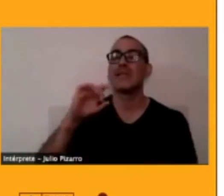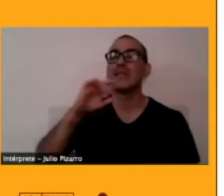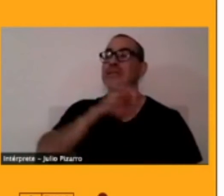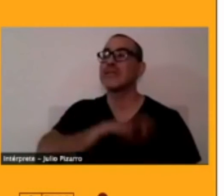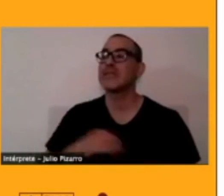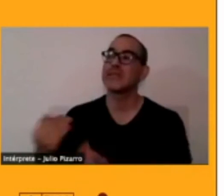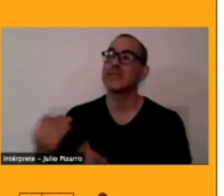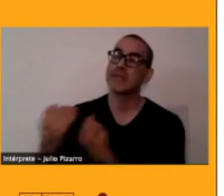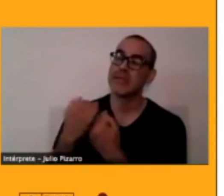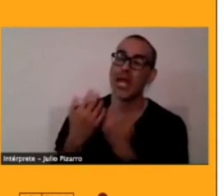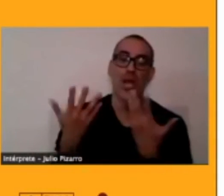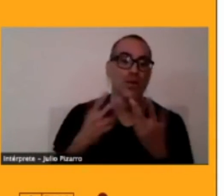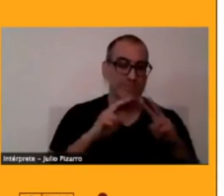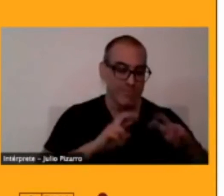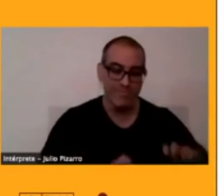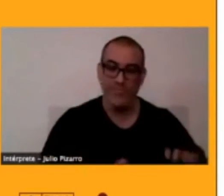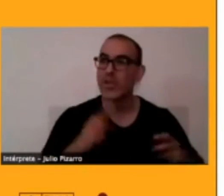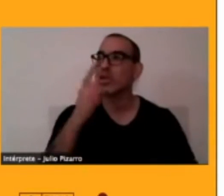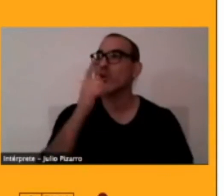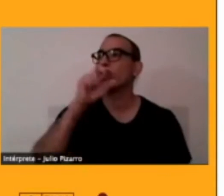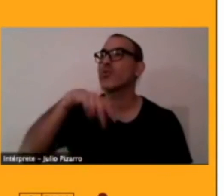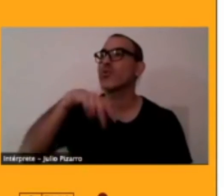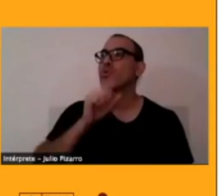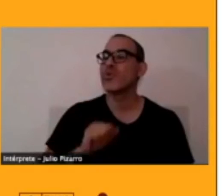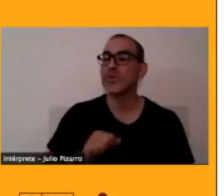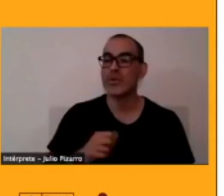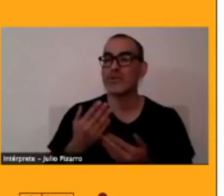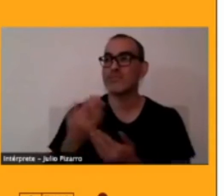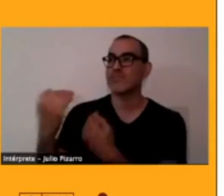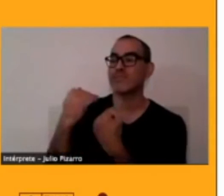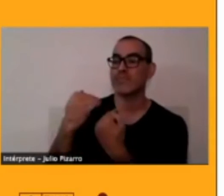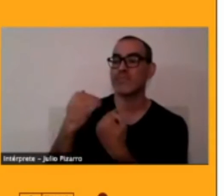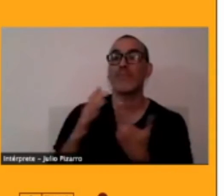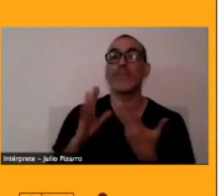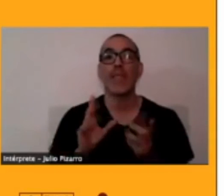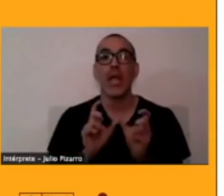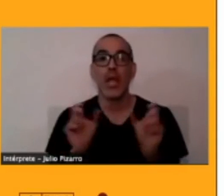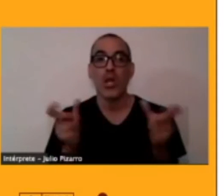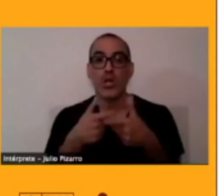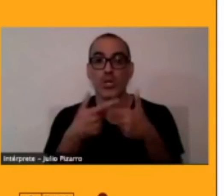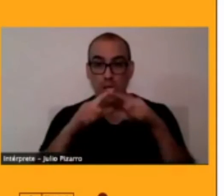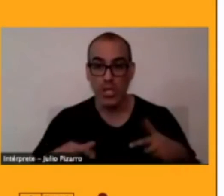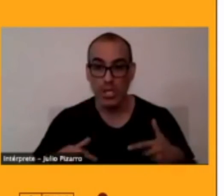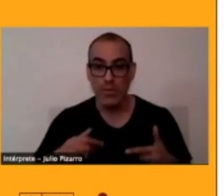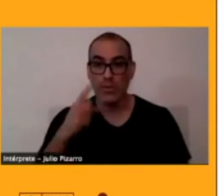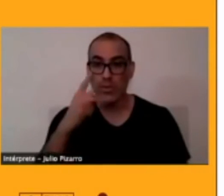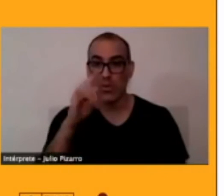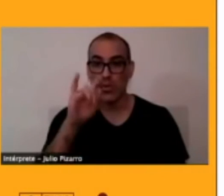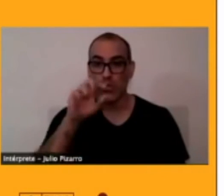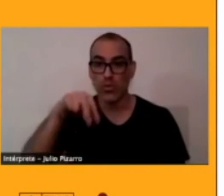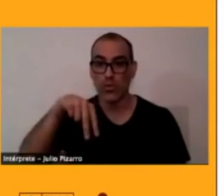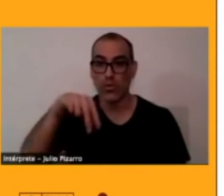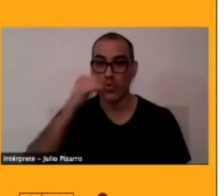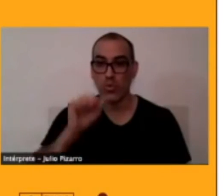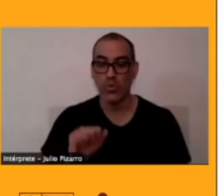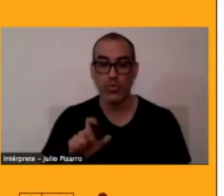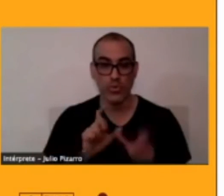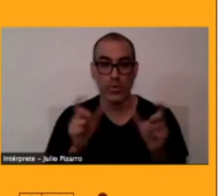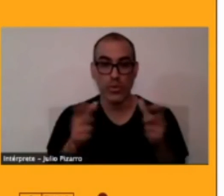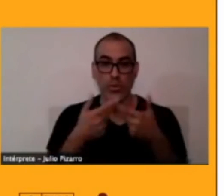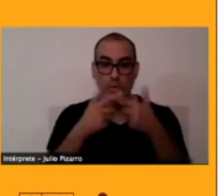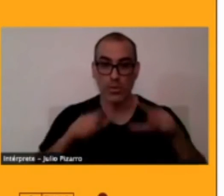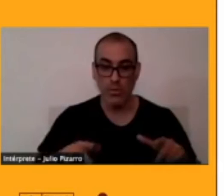rastrear el punza en el lado argentino. Ahora, este consejo lingüístico chileno de la lengua punza iniciaron los